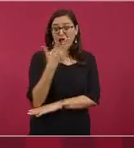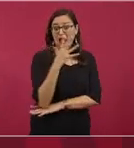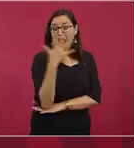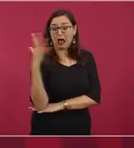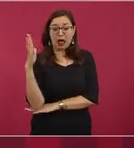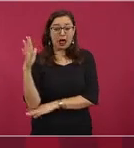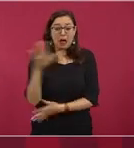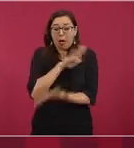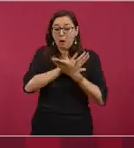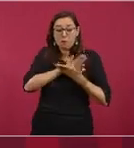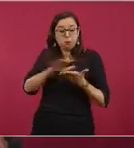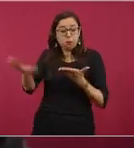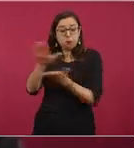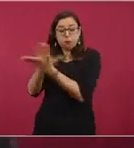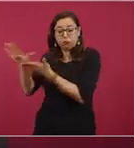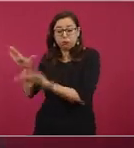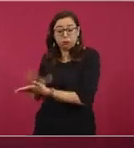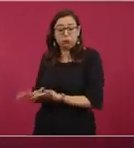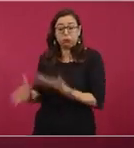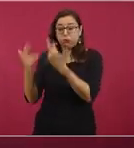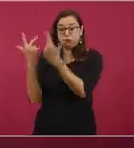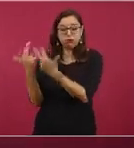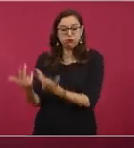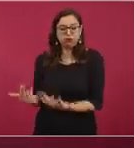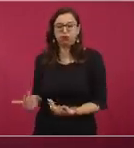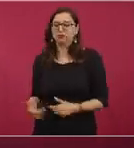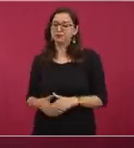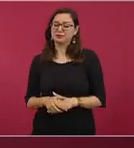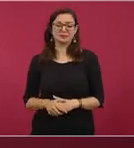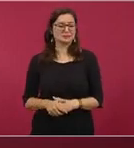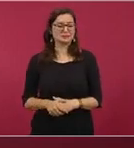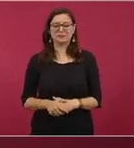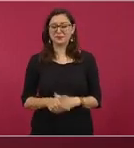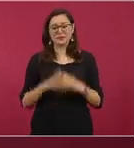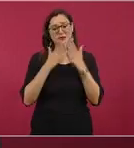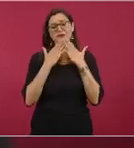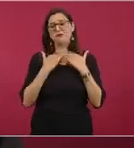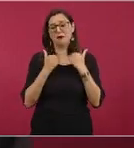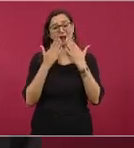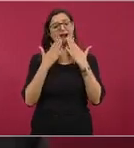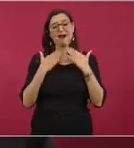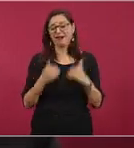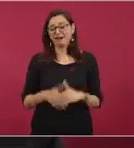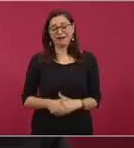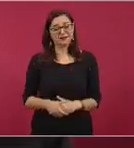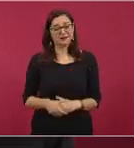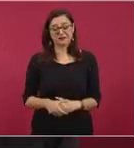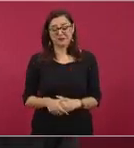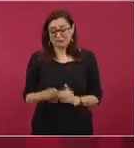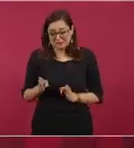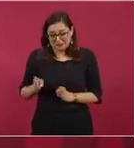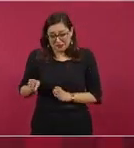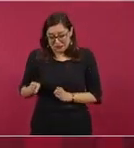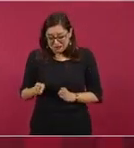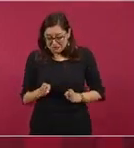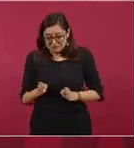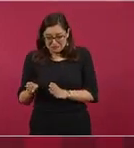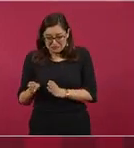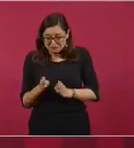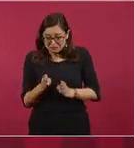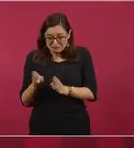es una brecha, cuando mucho,